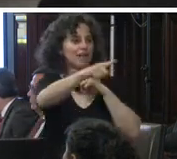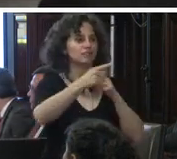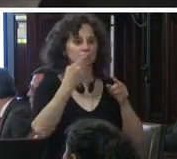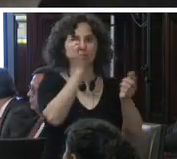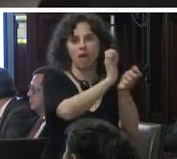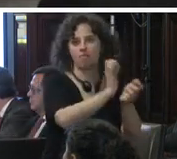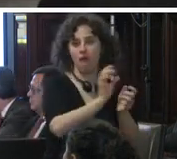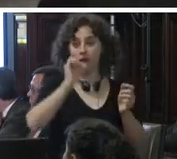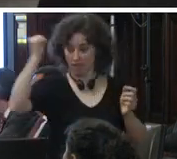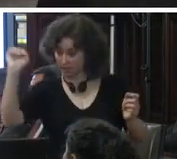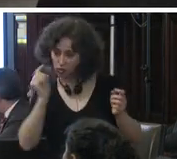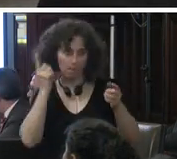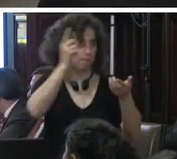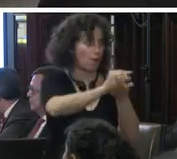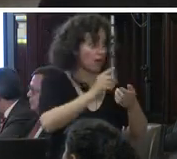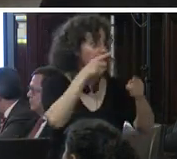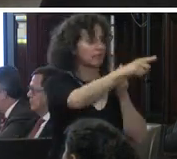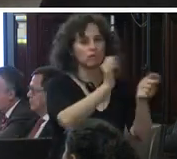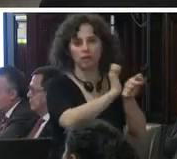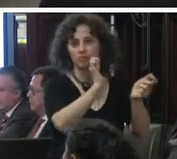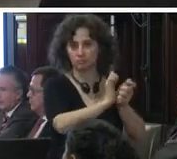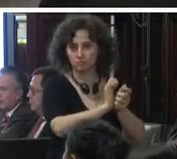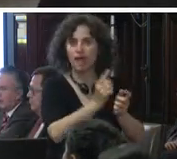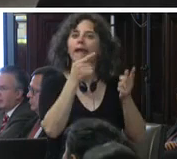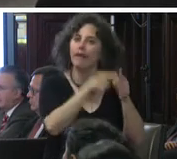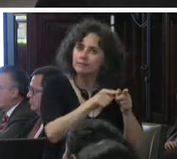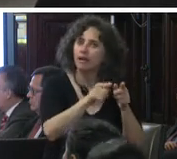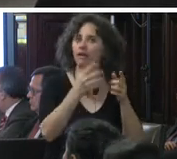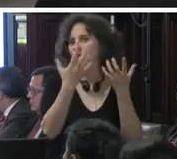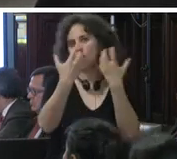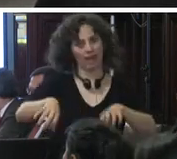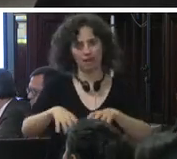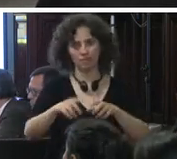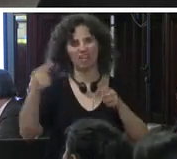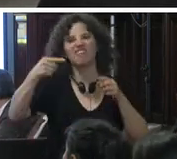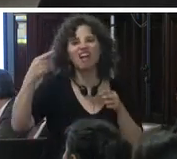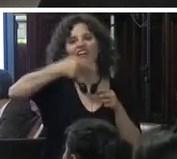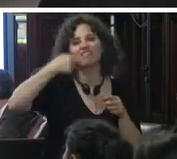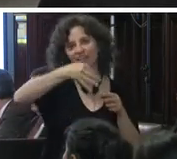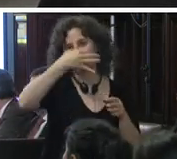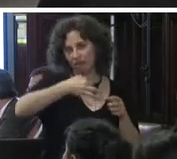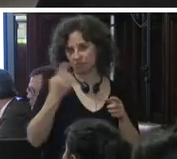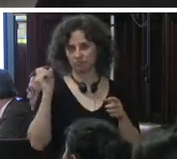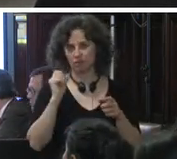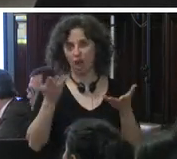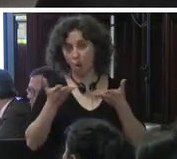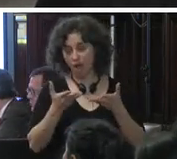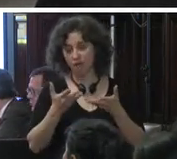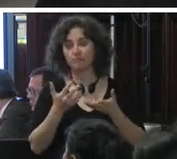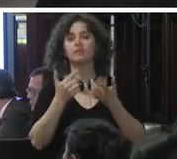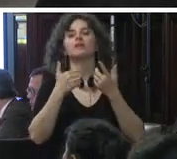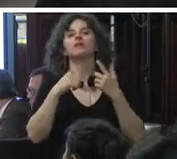clasificación del delito se imponen automático esa es a la que nosotros aquí estamos criticando existen